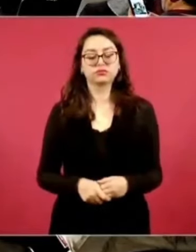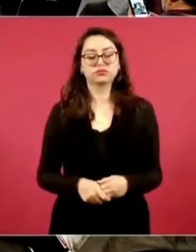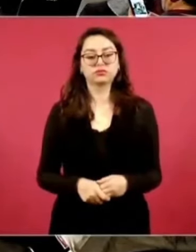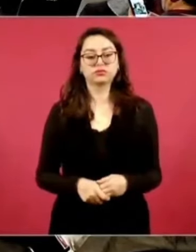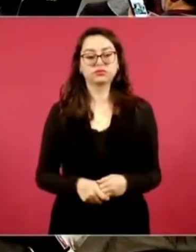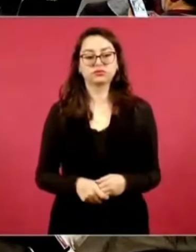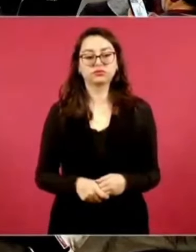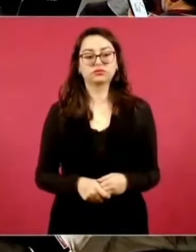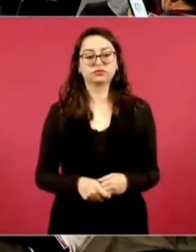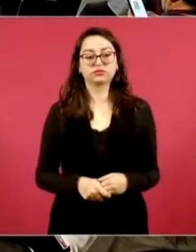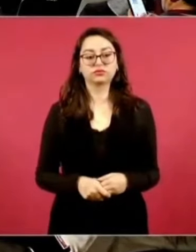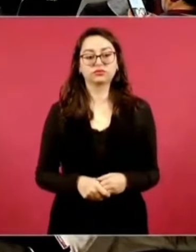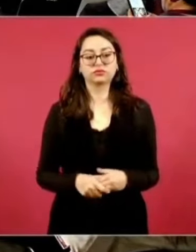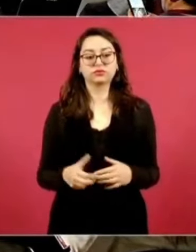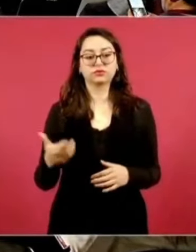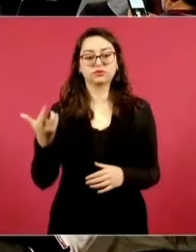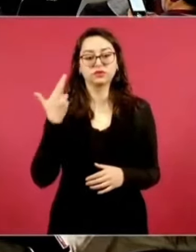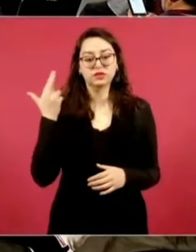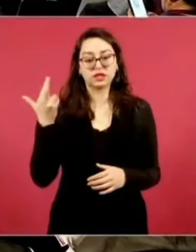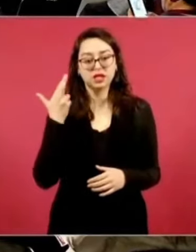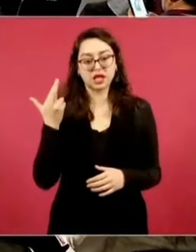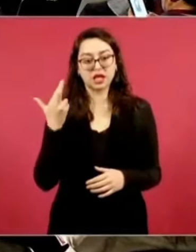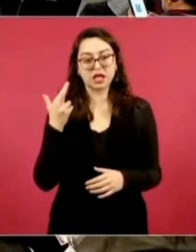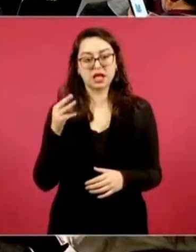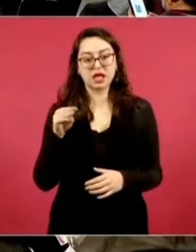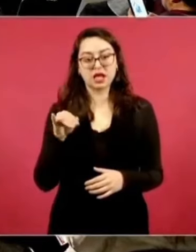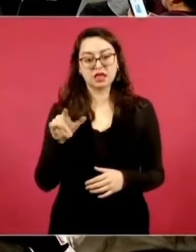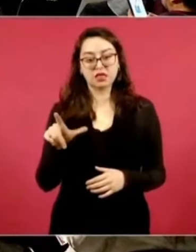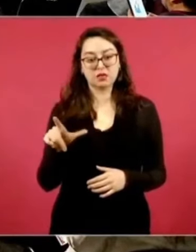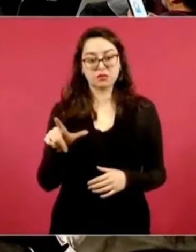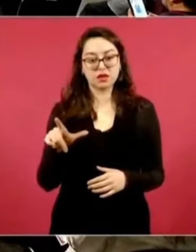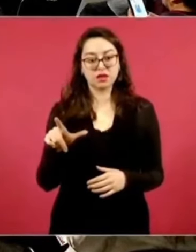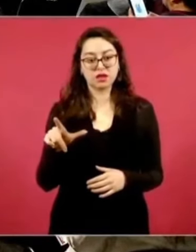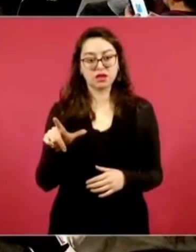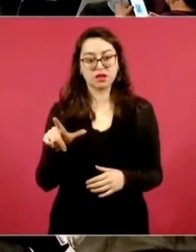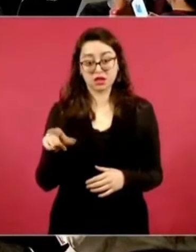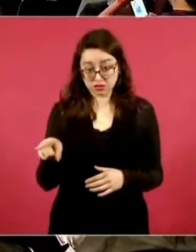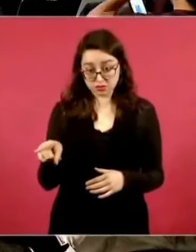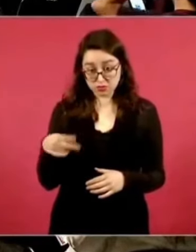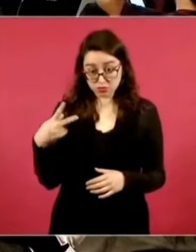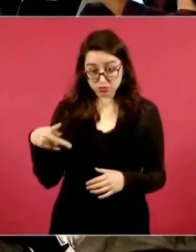Radio Mil, ¿ese es el de ustedes? No.